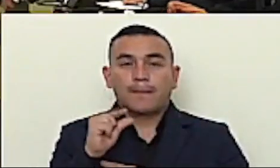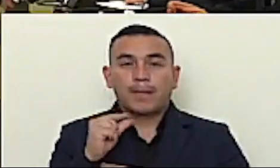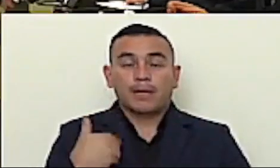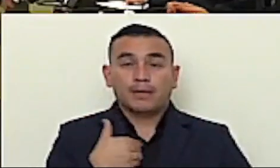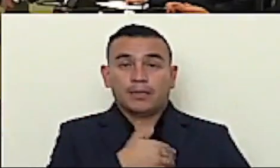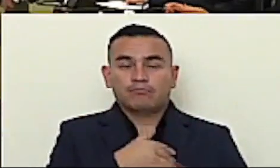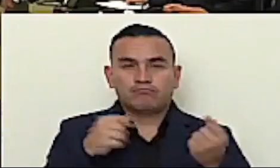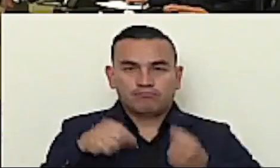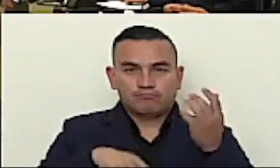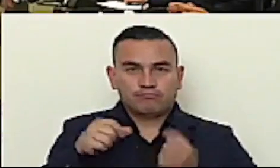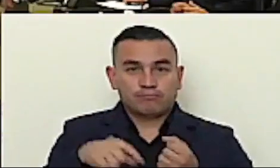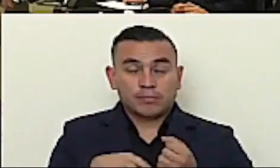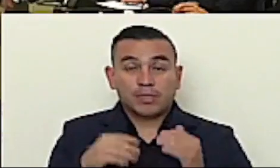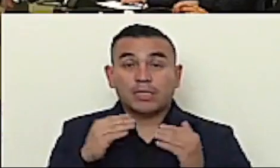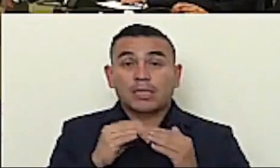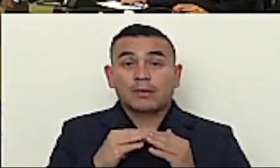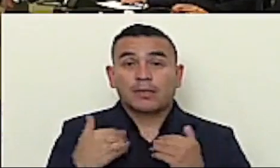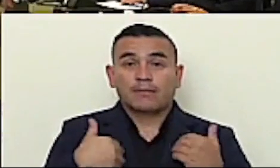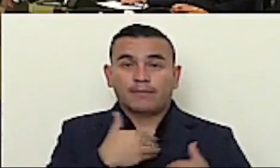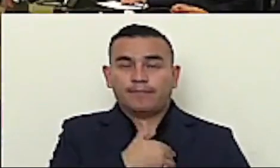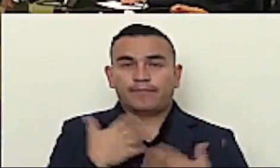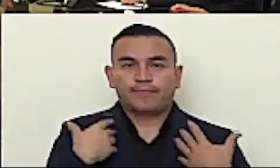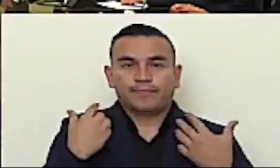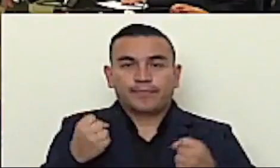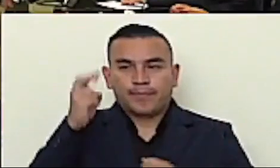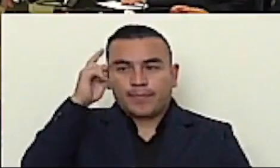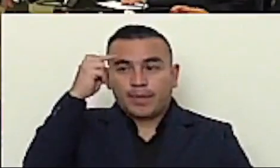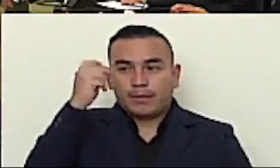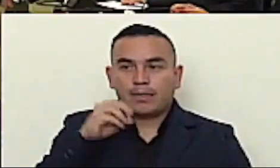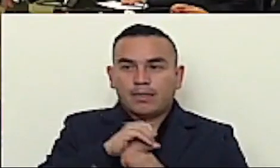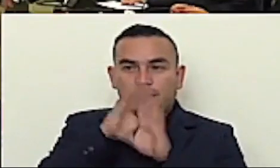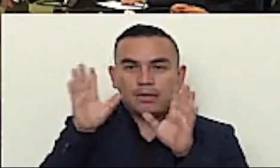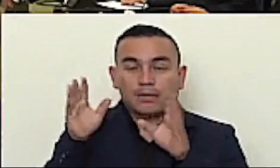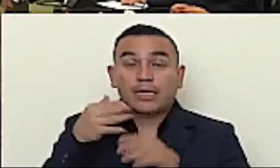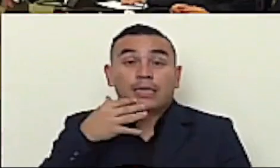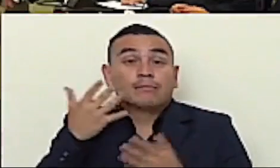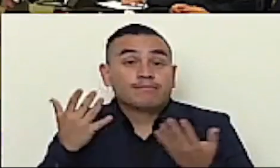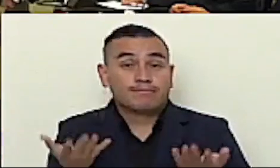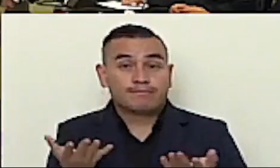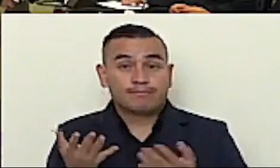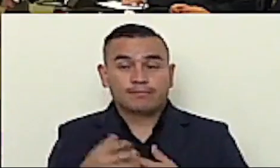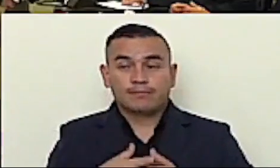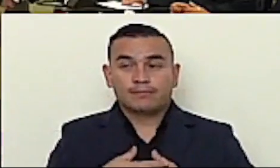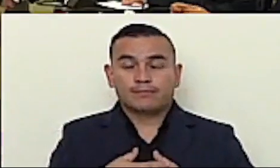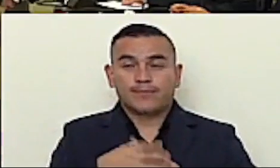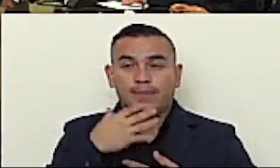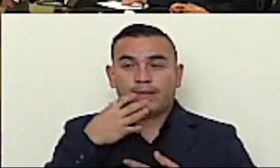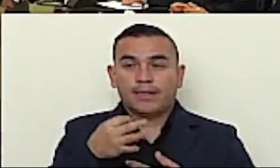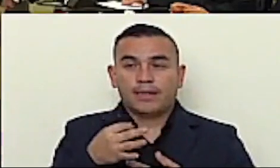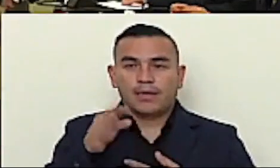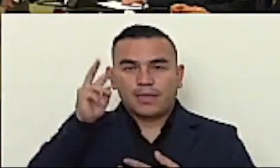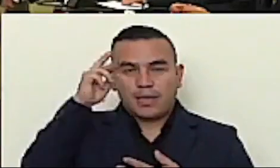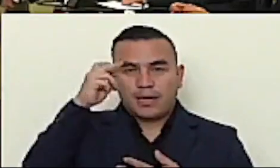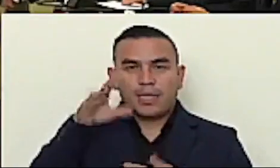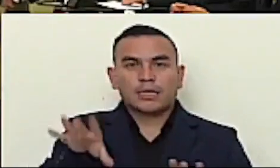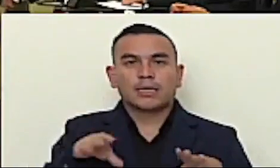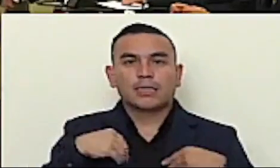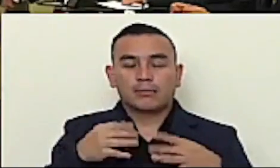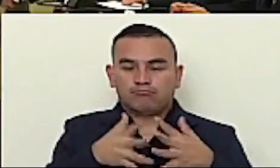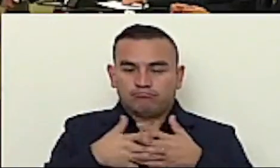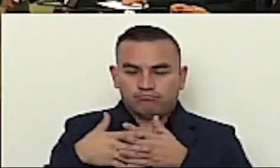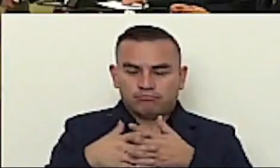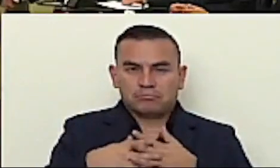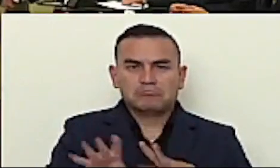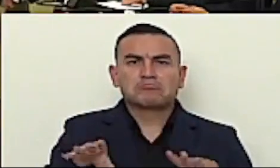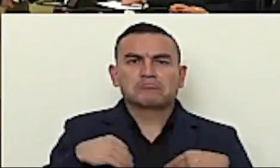sal, porque no van a traer cualquier cosa. Y eso sí debe de ser. Pero, si ya lo aceptan en Canadá y en Estados Unidos,